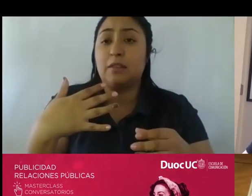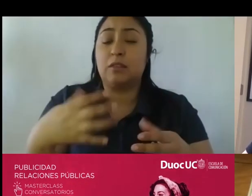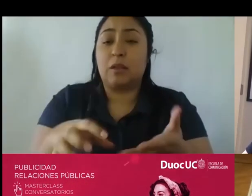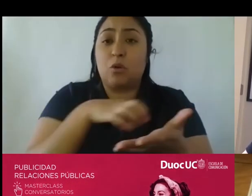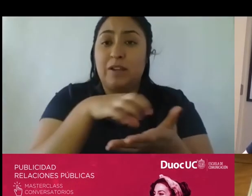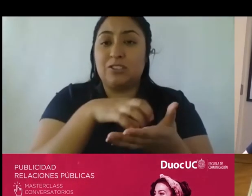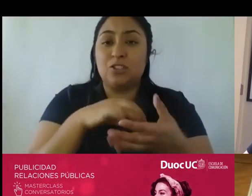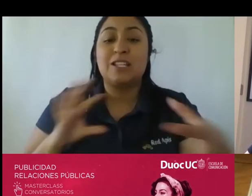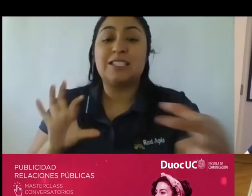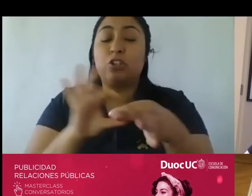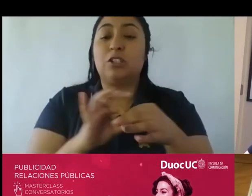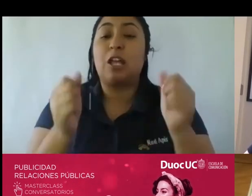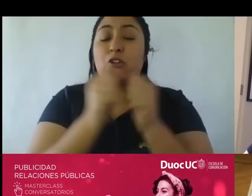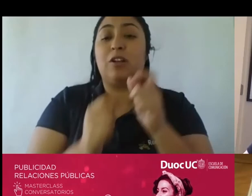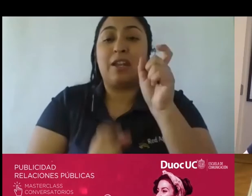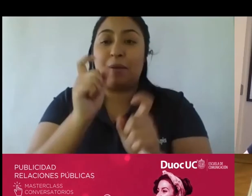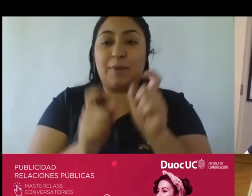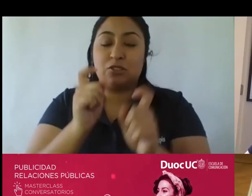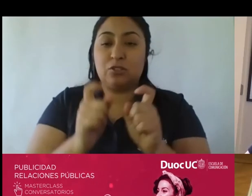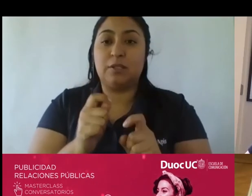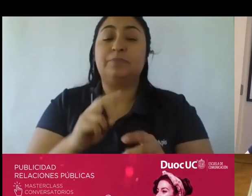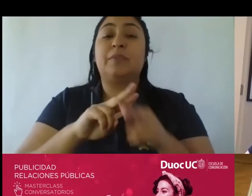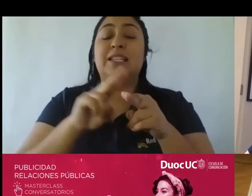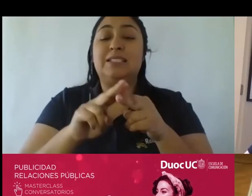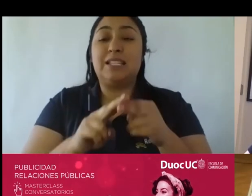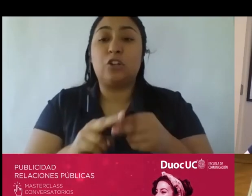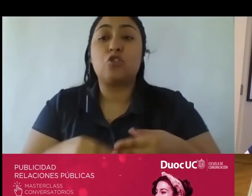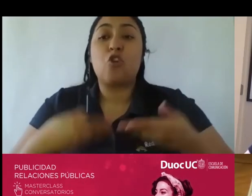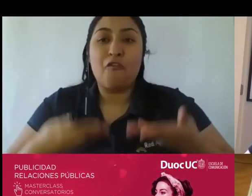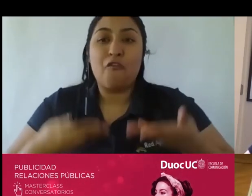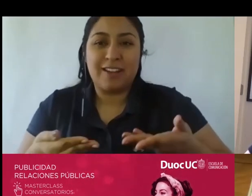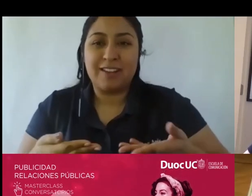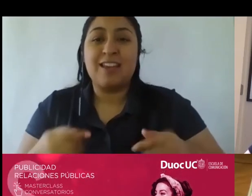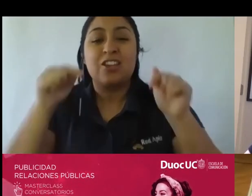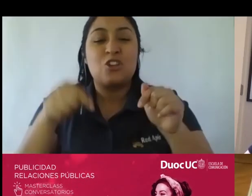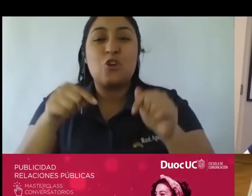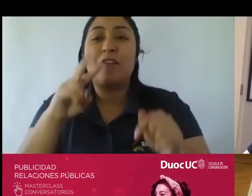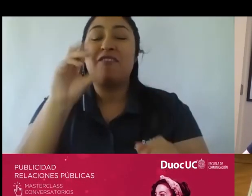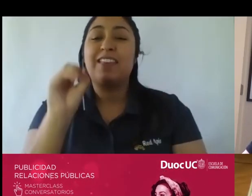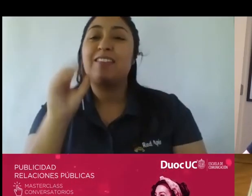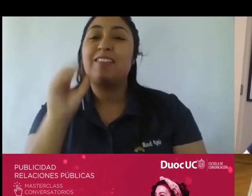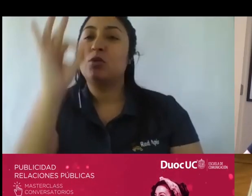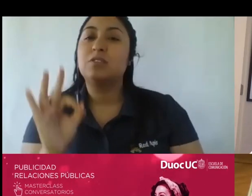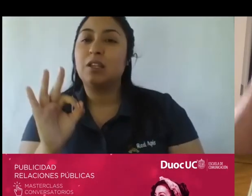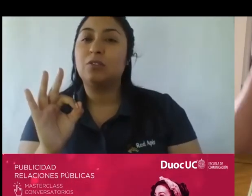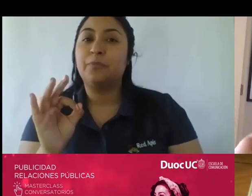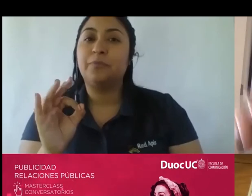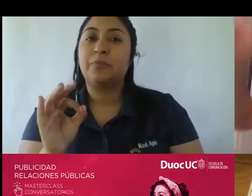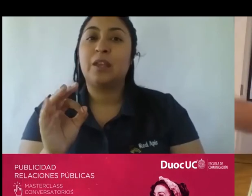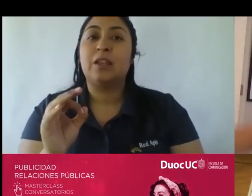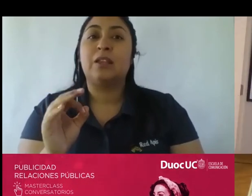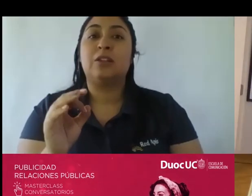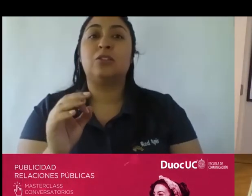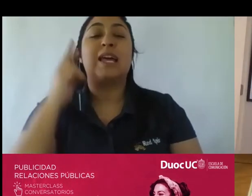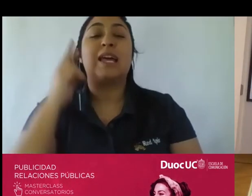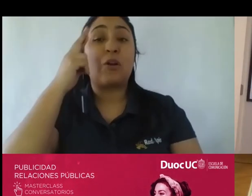hicieron una oferta y hoy día son el 20% entonces a las marcas les diría acuérdense que hay casos como el de WOM acuérdense que hay casos